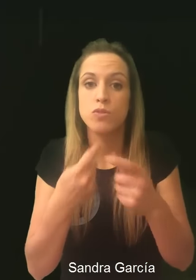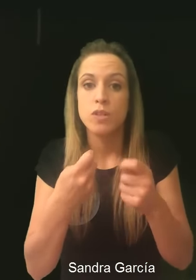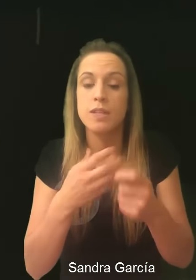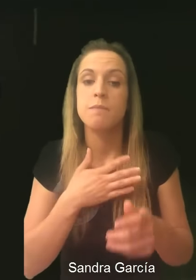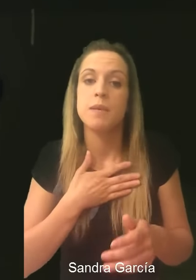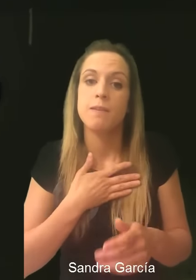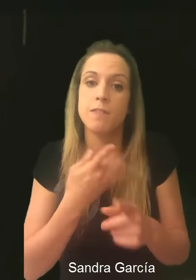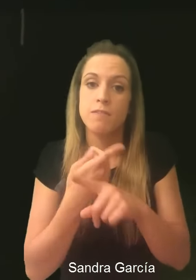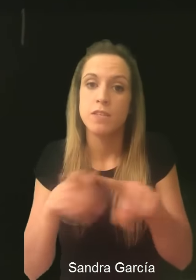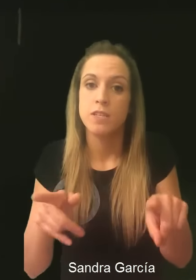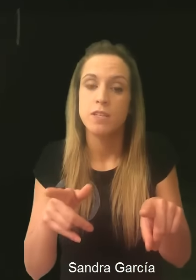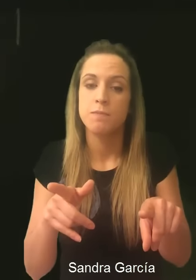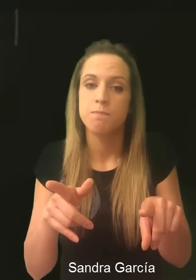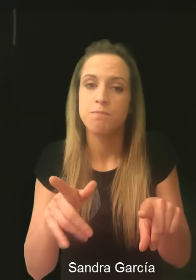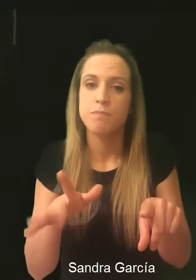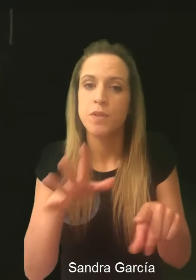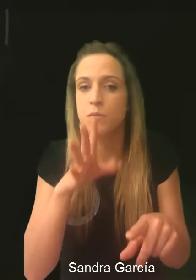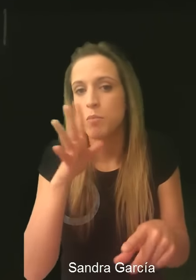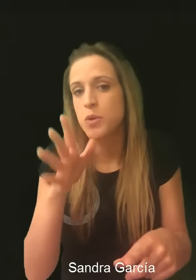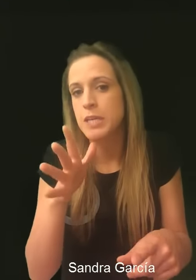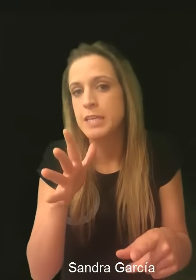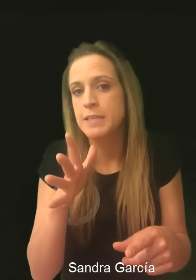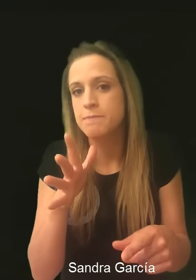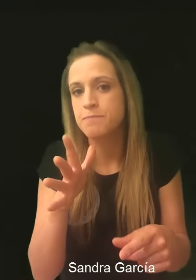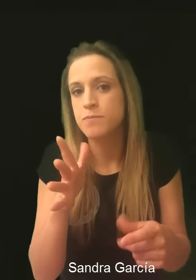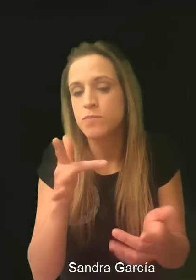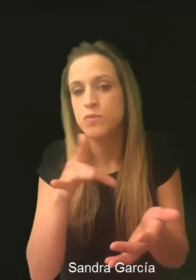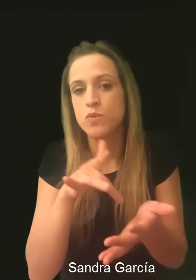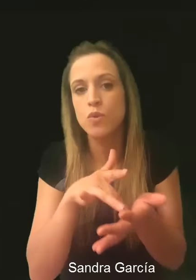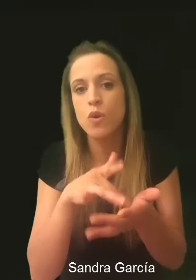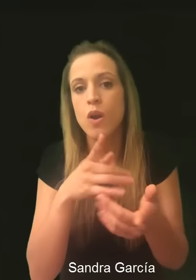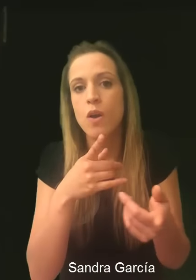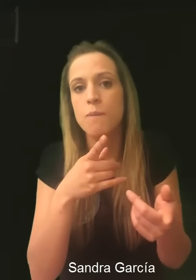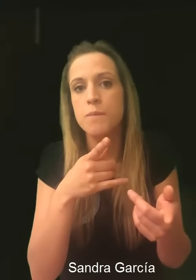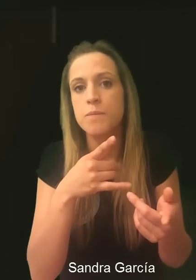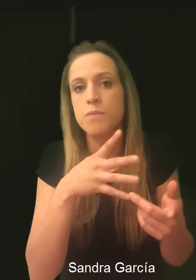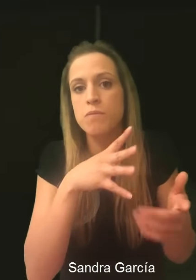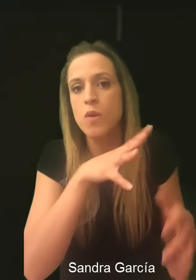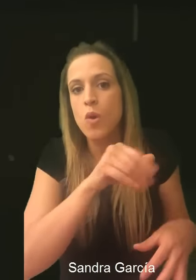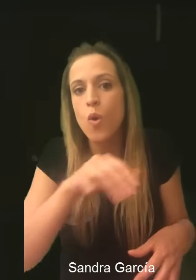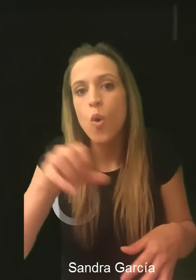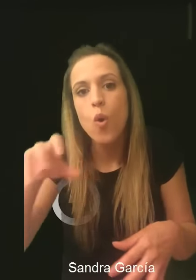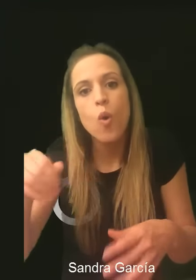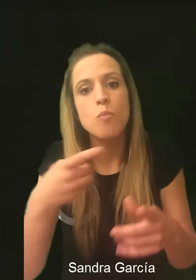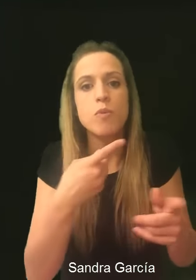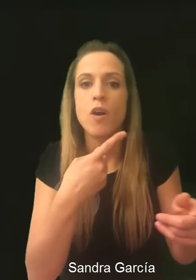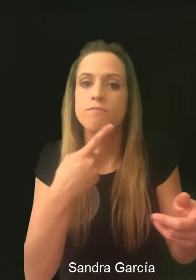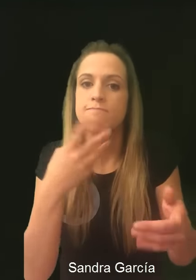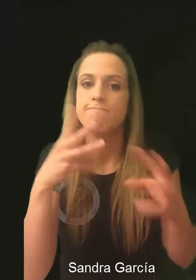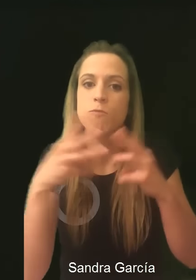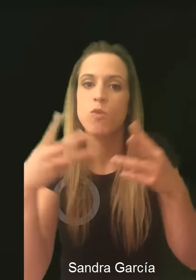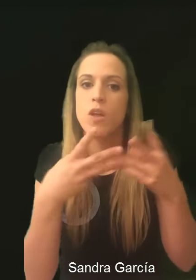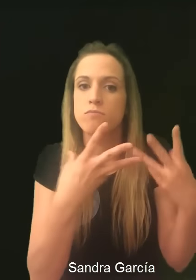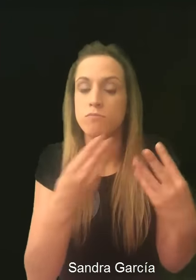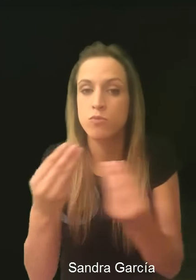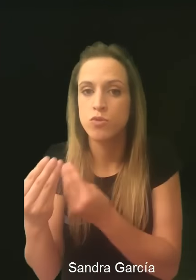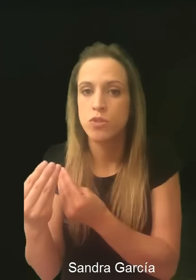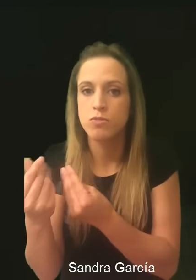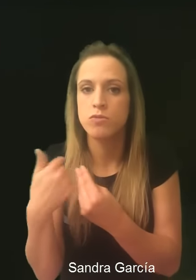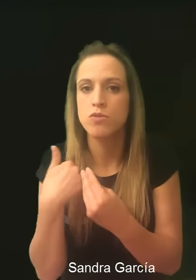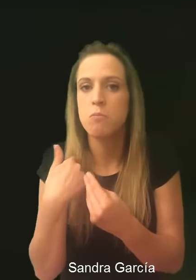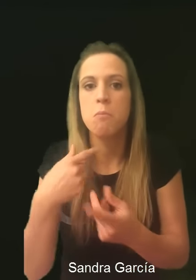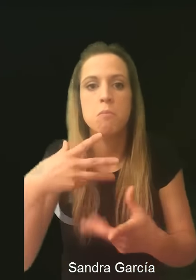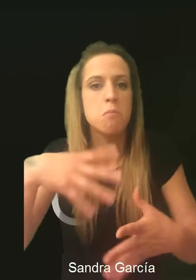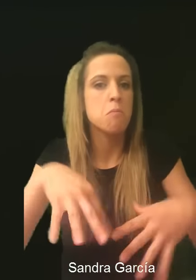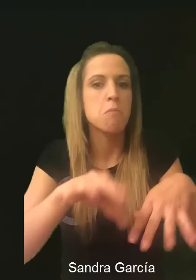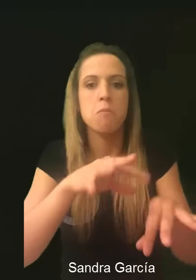que cuando tenemos muchas compras online, cojo y al azar, cojo una persona, tengo su teléfono de contacto,